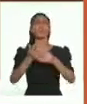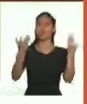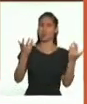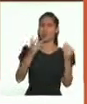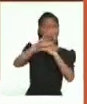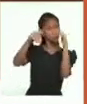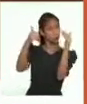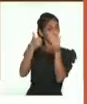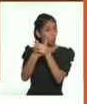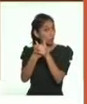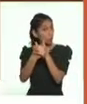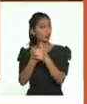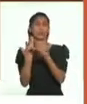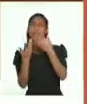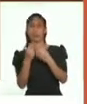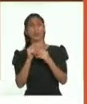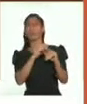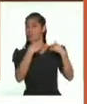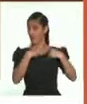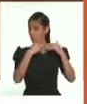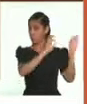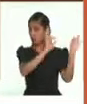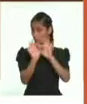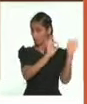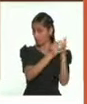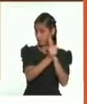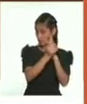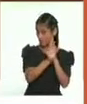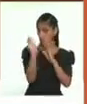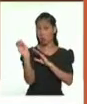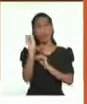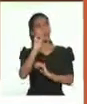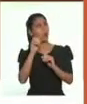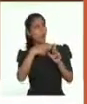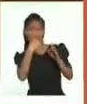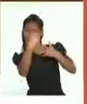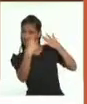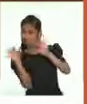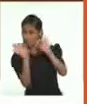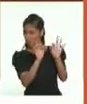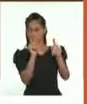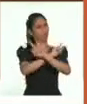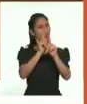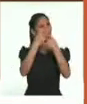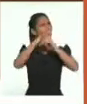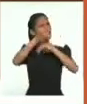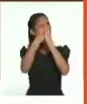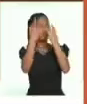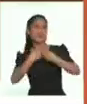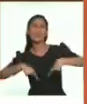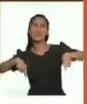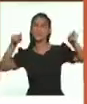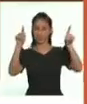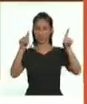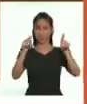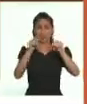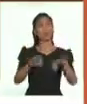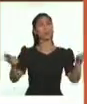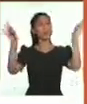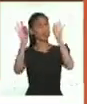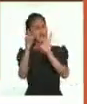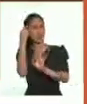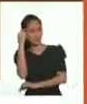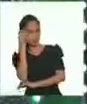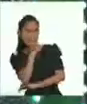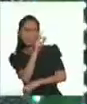No todas ni todos tenemos las mismas habilidades o nos gustan las mismas cosas. Por eso es importante saber reconocer lo que pueden estar sintiendo